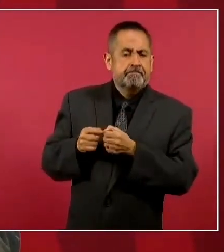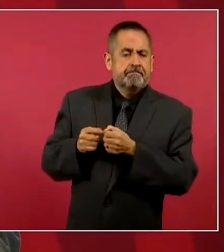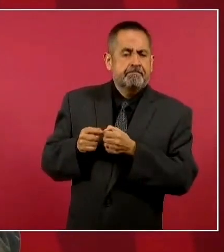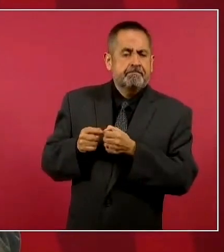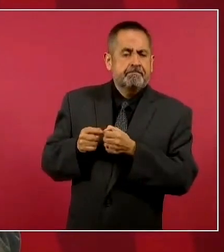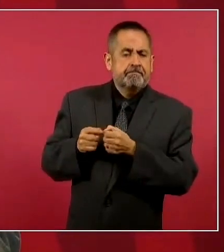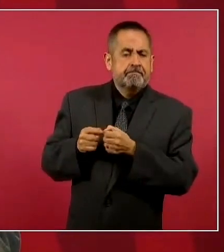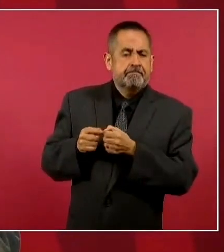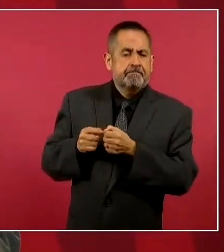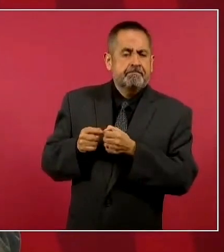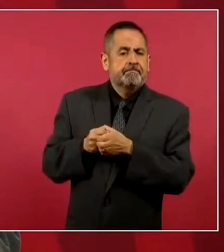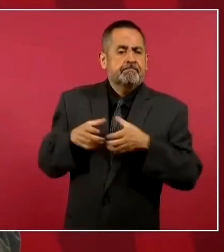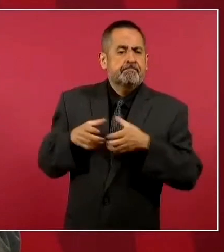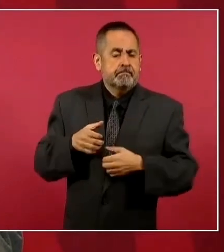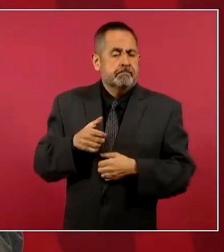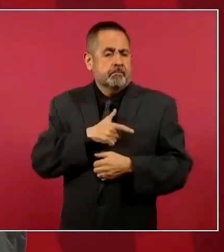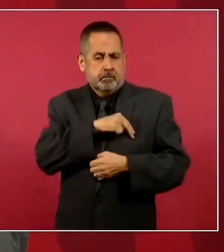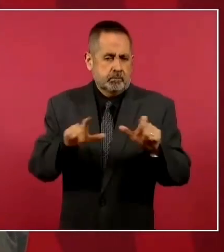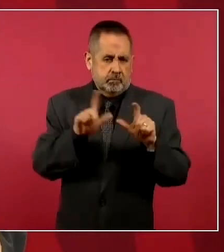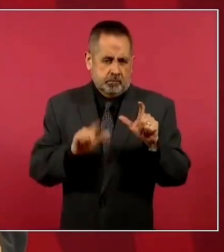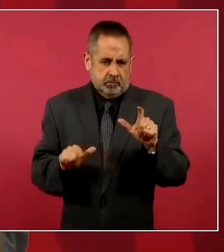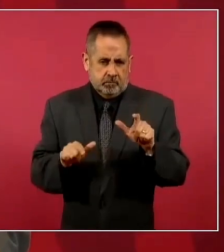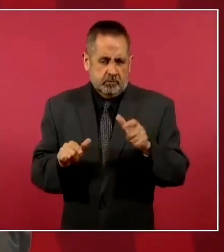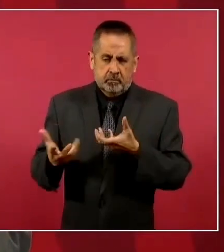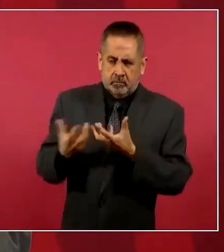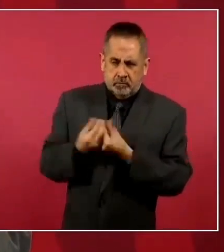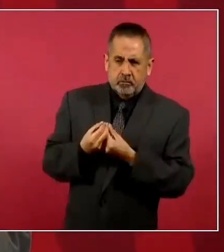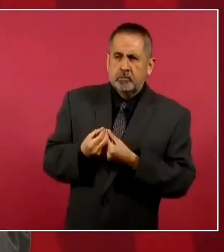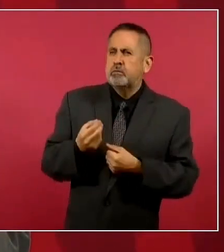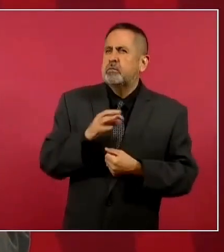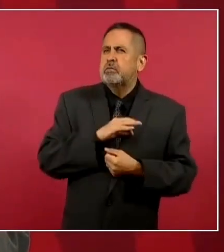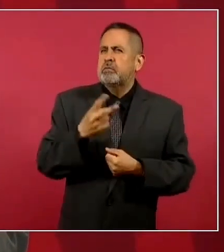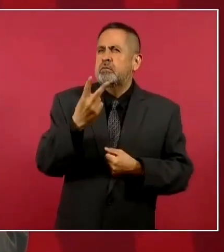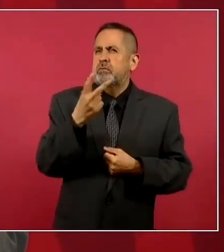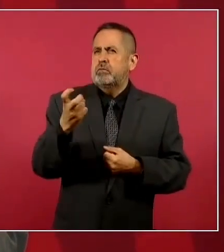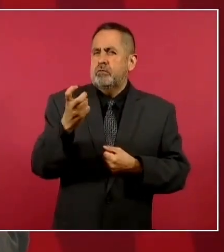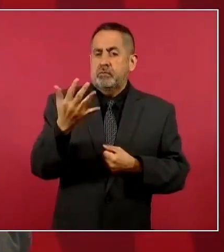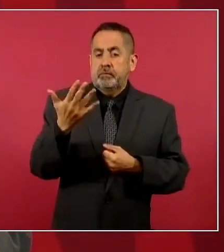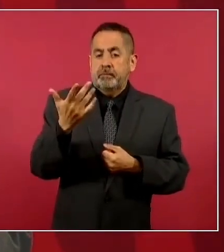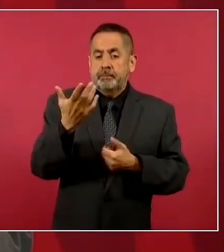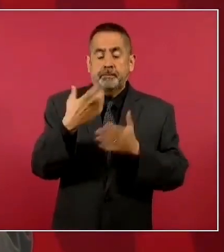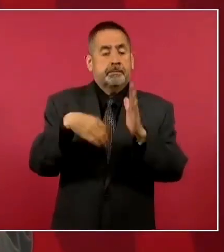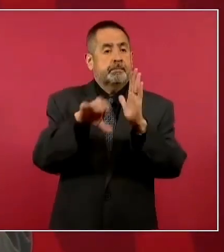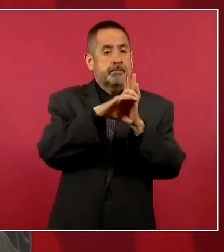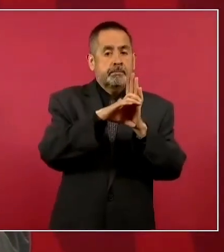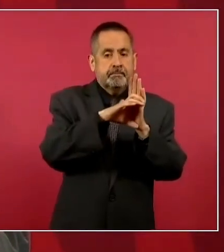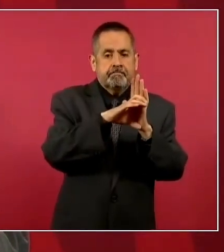son 250 cuarteles.